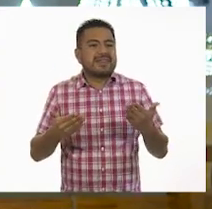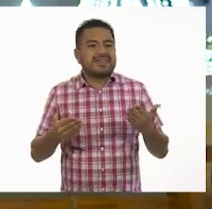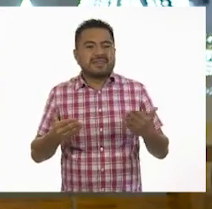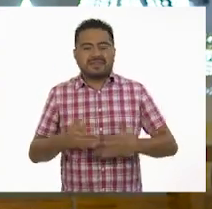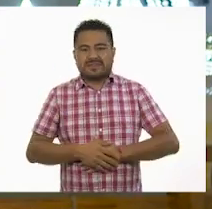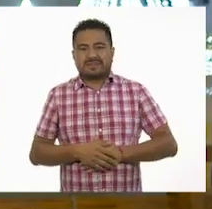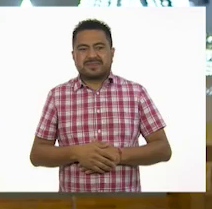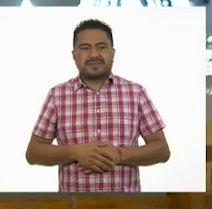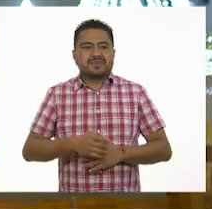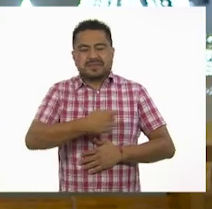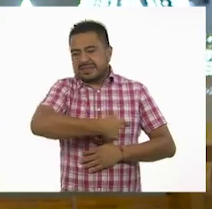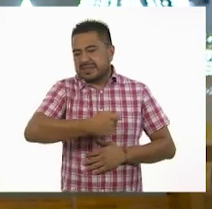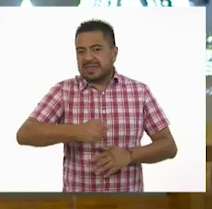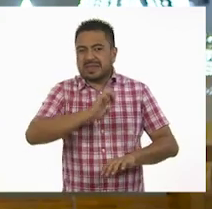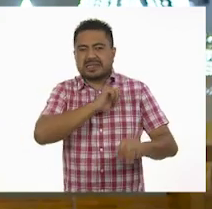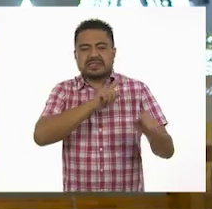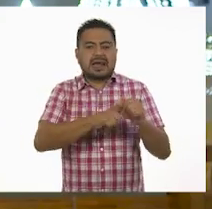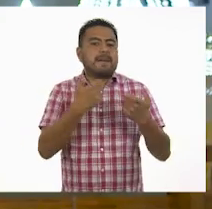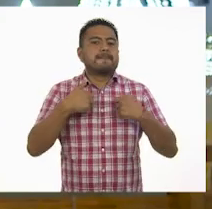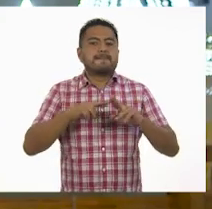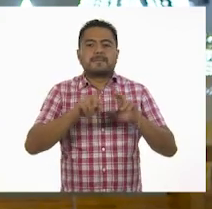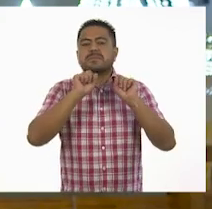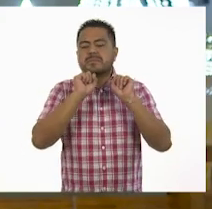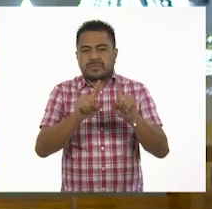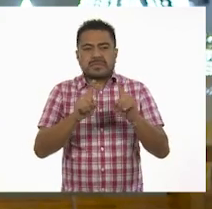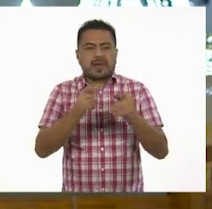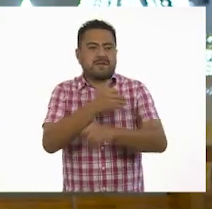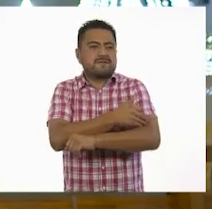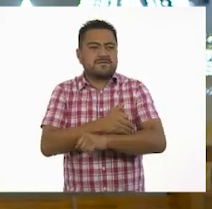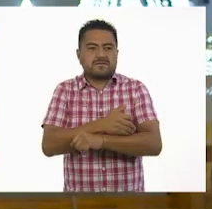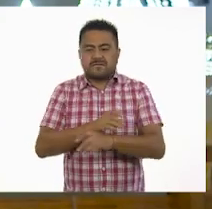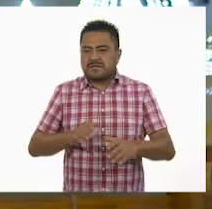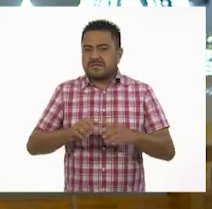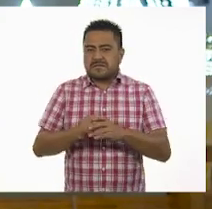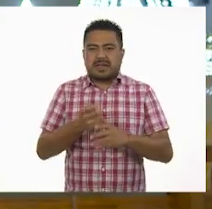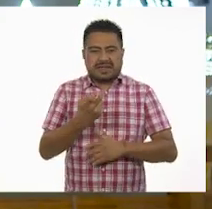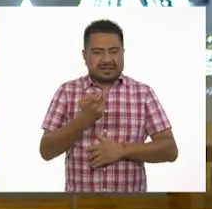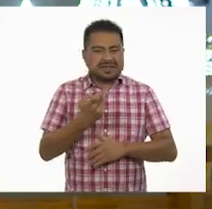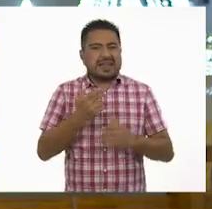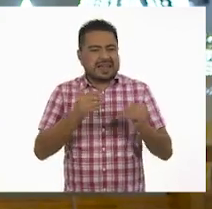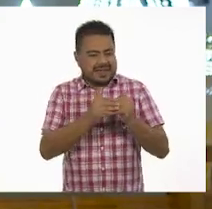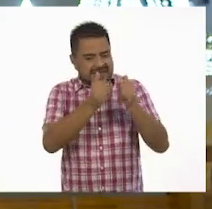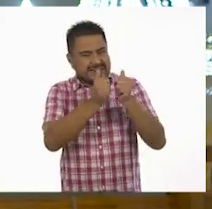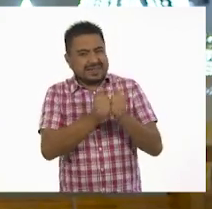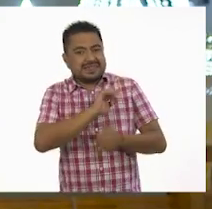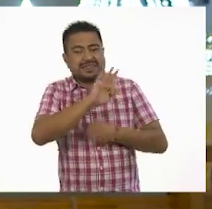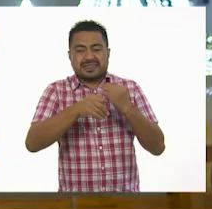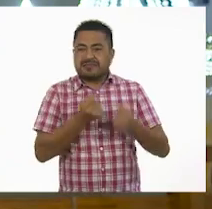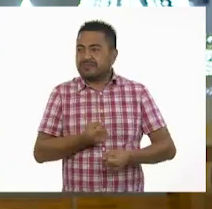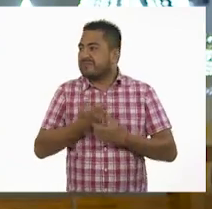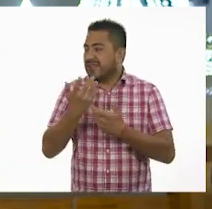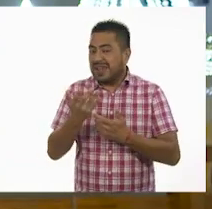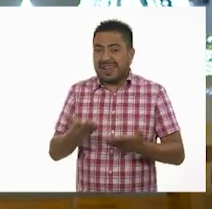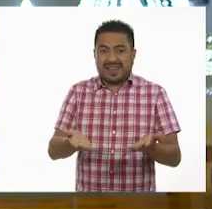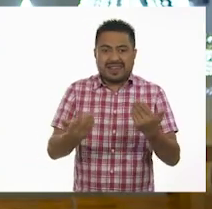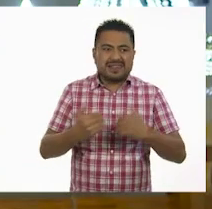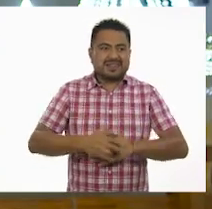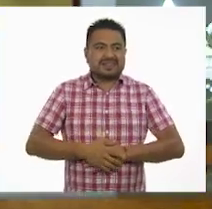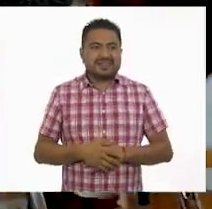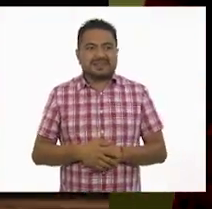un, un saludo muy especial a los docentes también y a las familias. Eso, que se queden en casa Laika. Un ladrido.